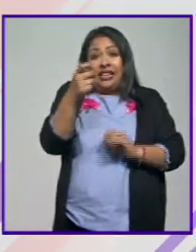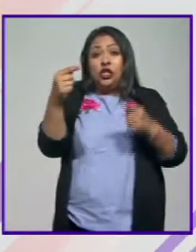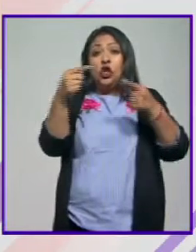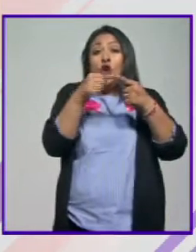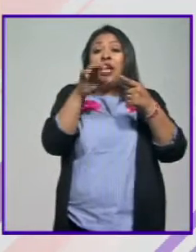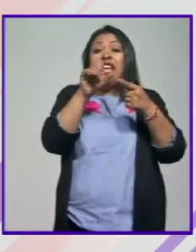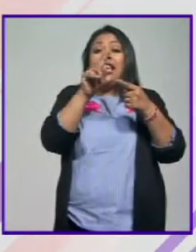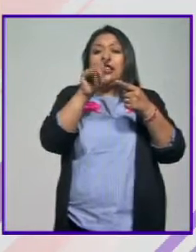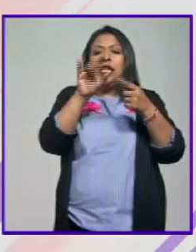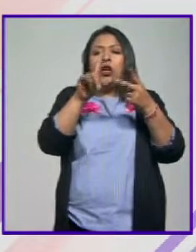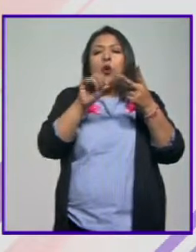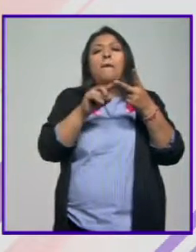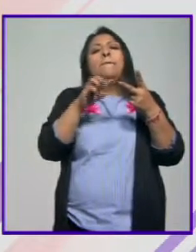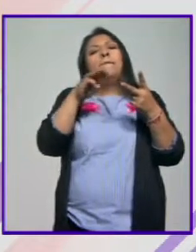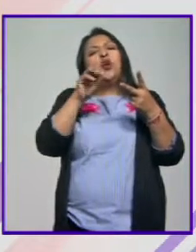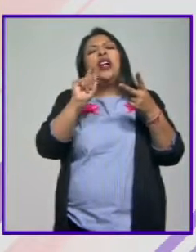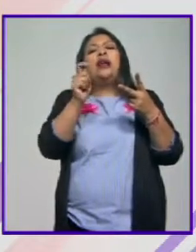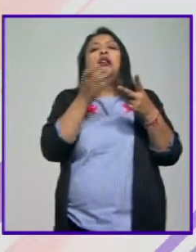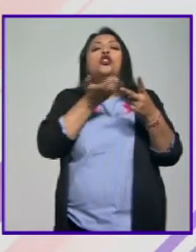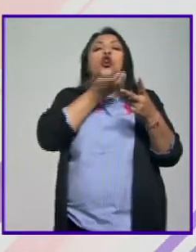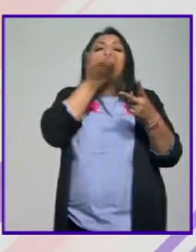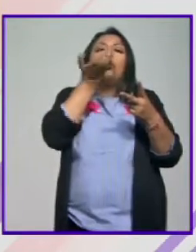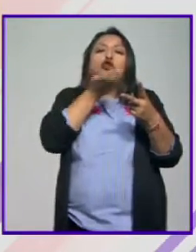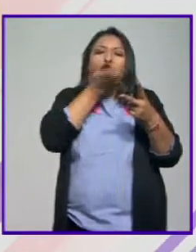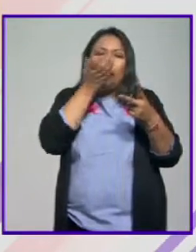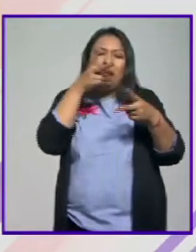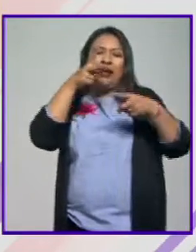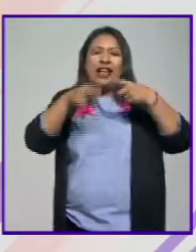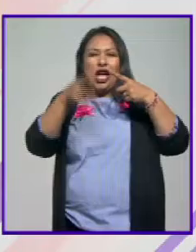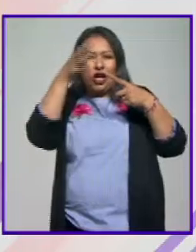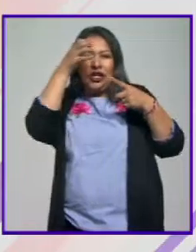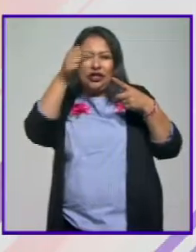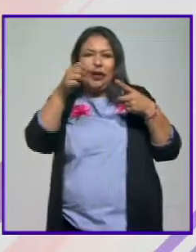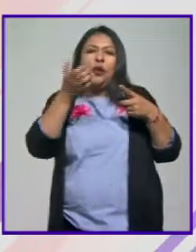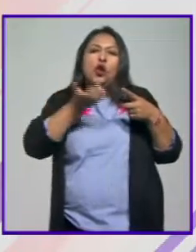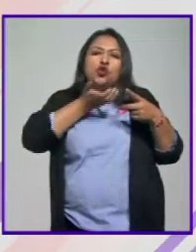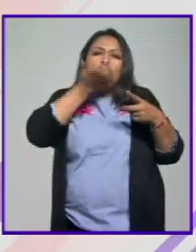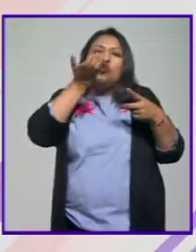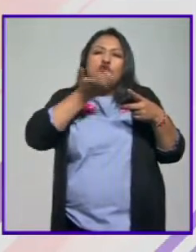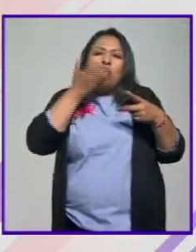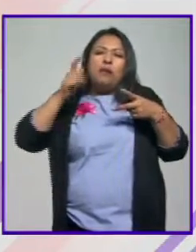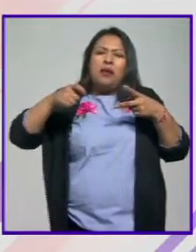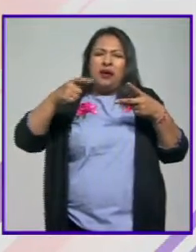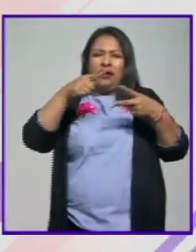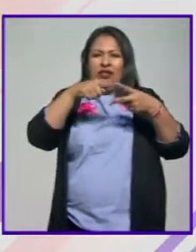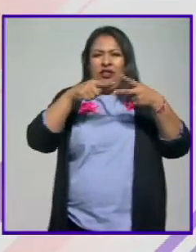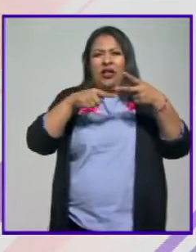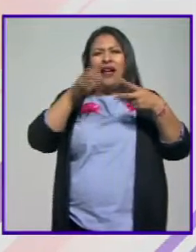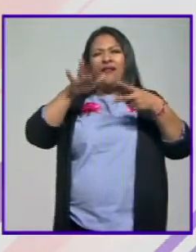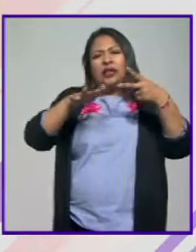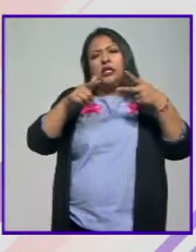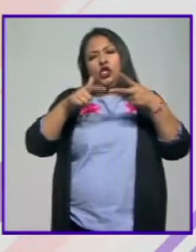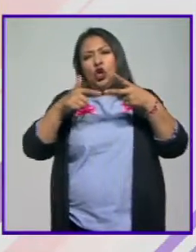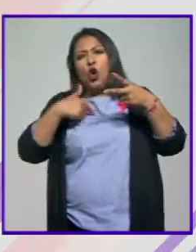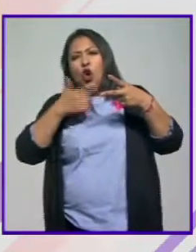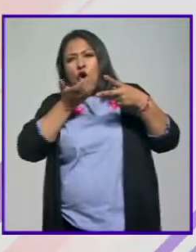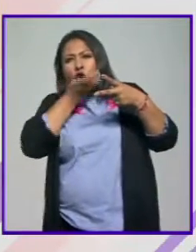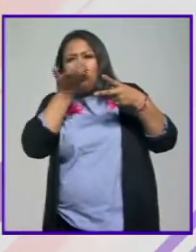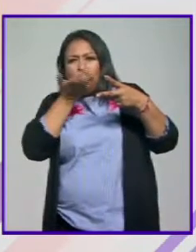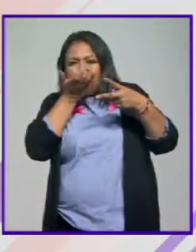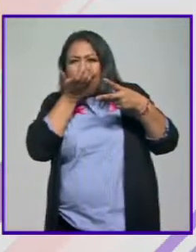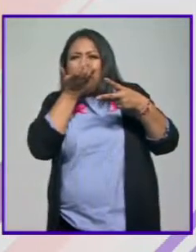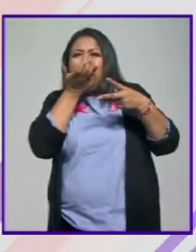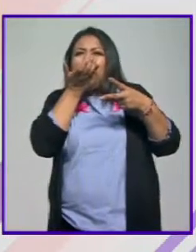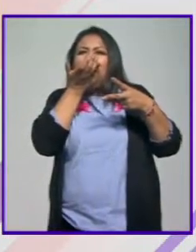La moral son las costumbres. Moral viene de moras, costumbre. Entonces, a veces no concuerda lo que la población acostumbra, tiene como